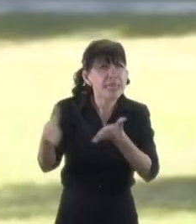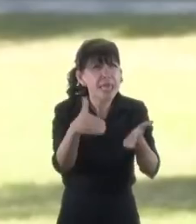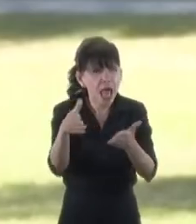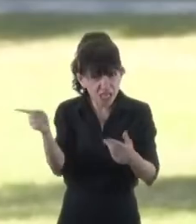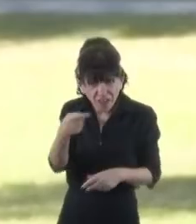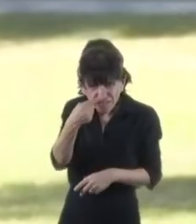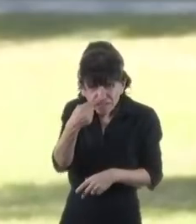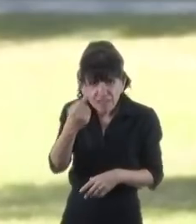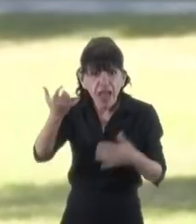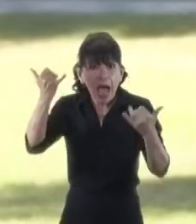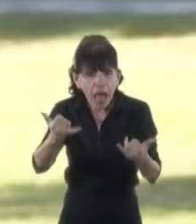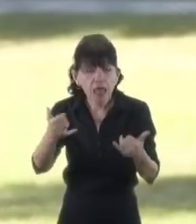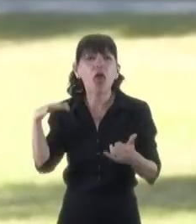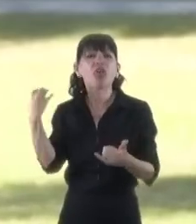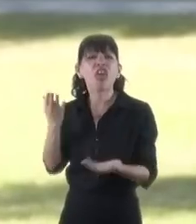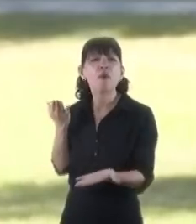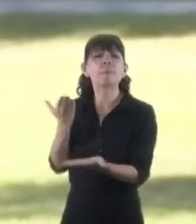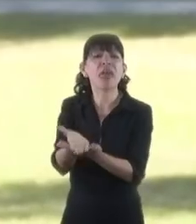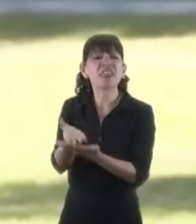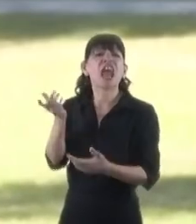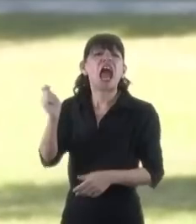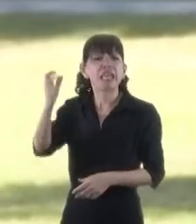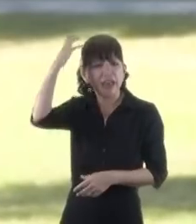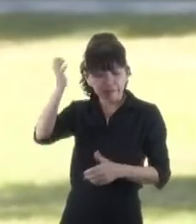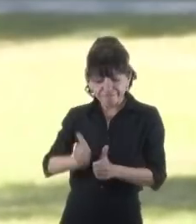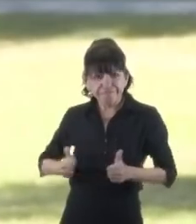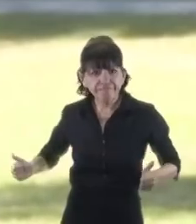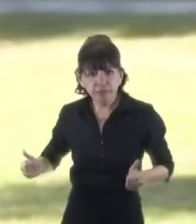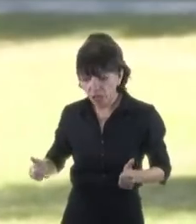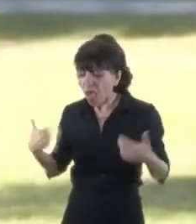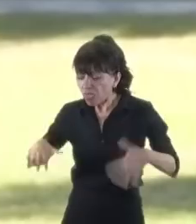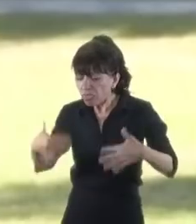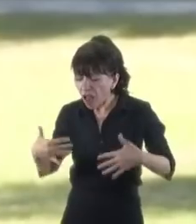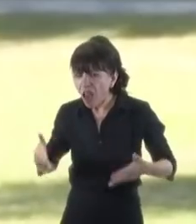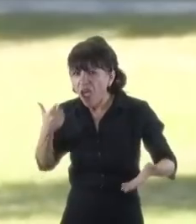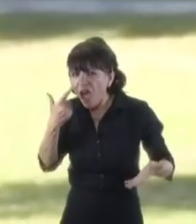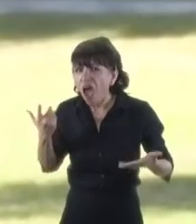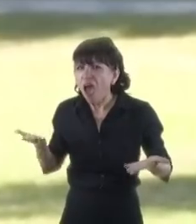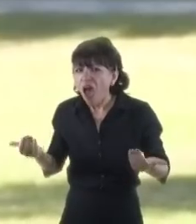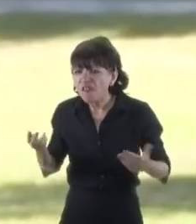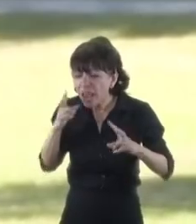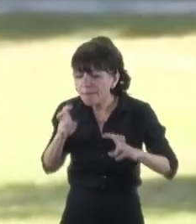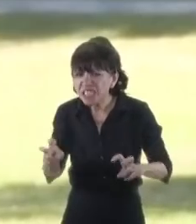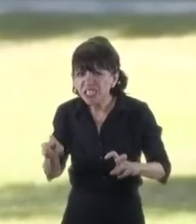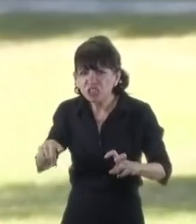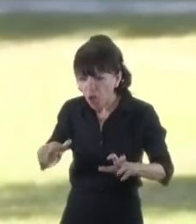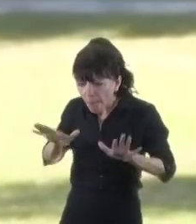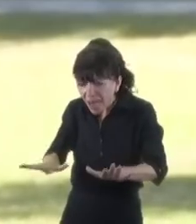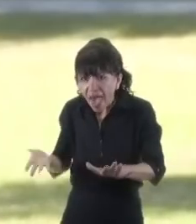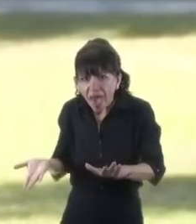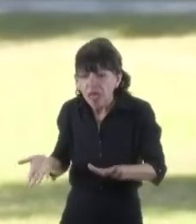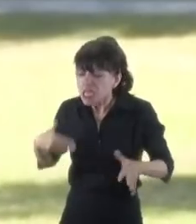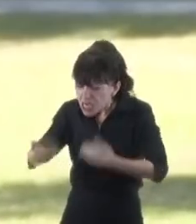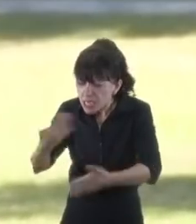debería pedirle a los tribunales inferiores que agilicen todas las causas que tienen paradas sobre la